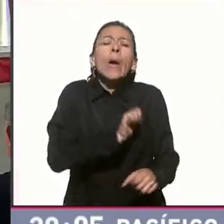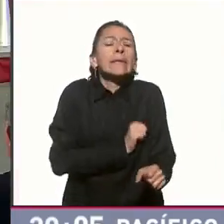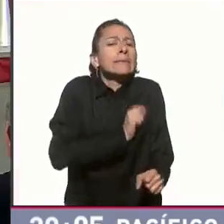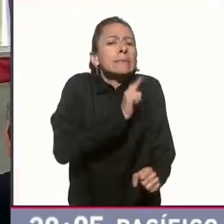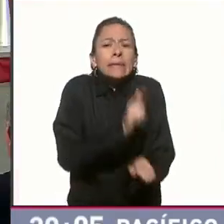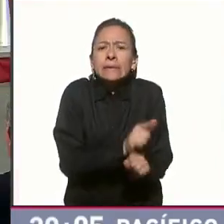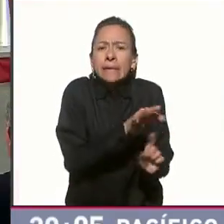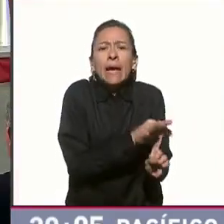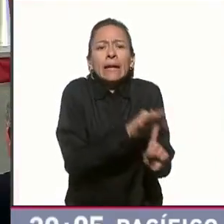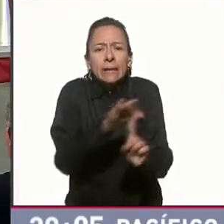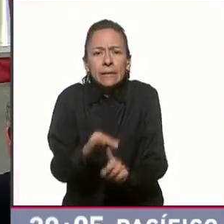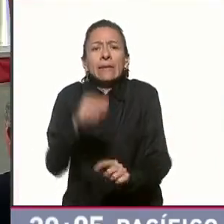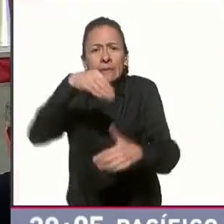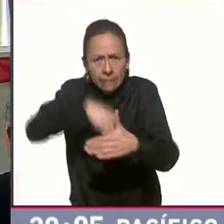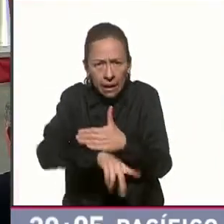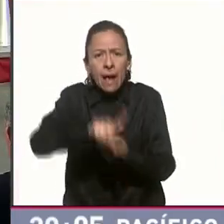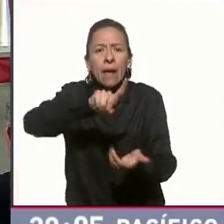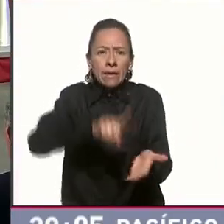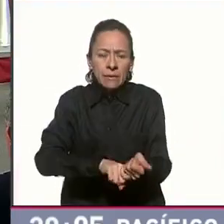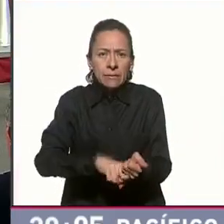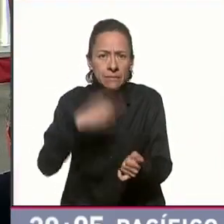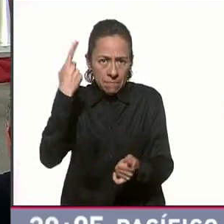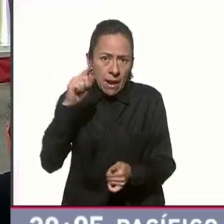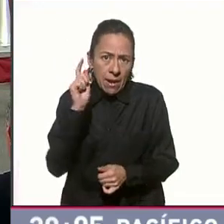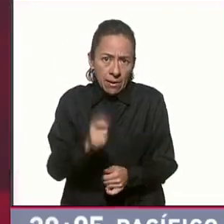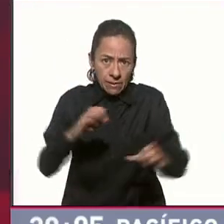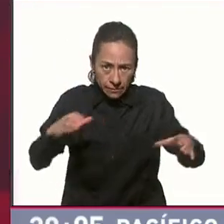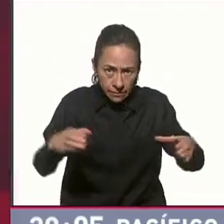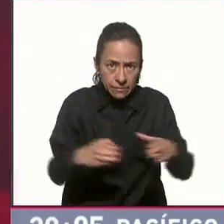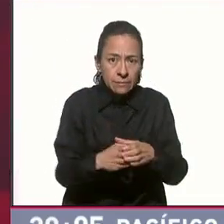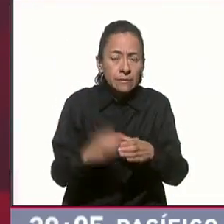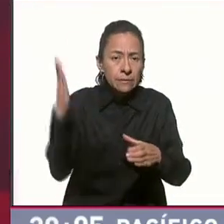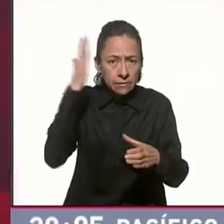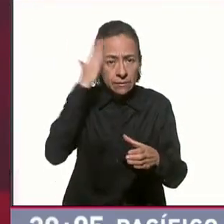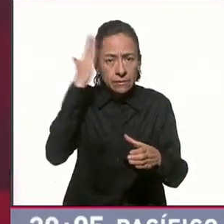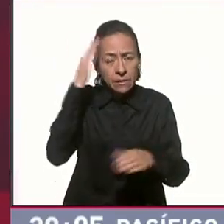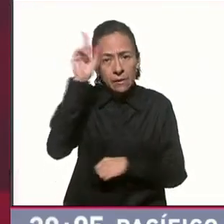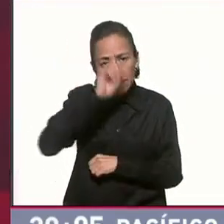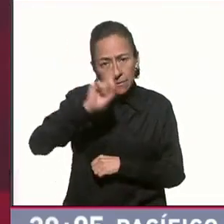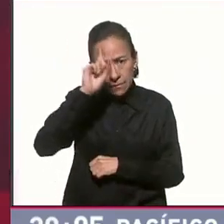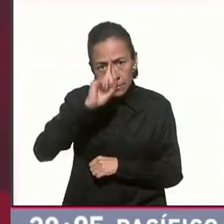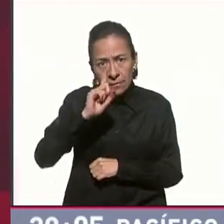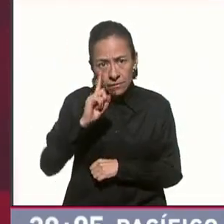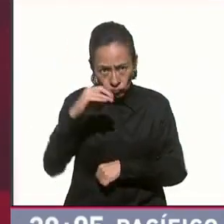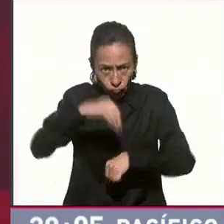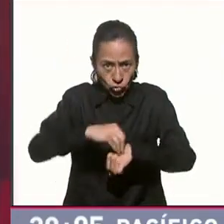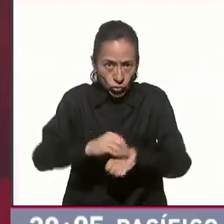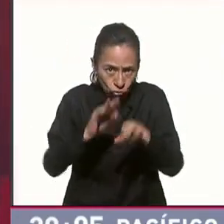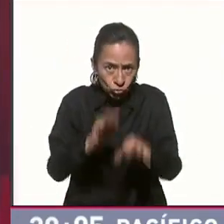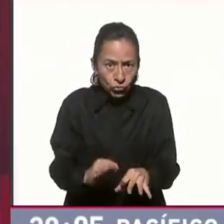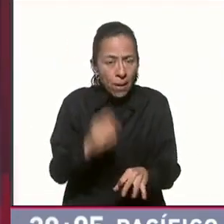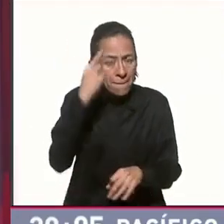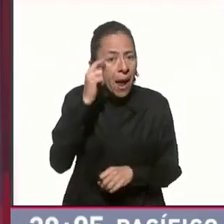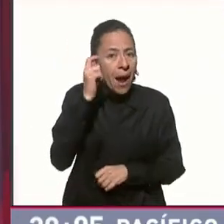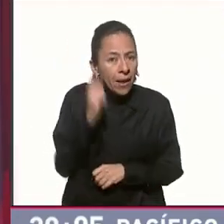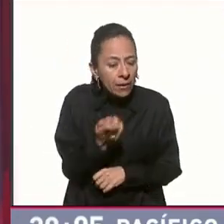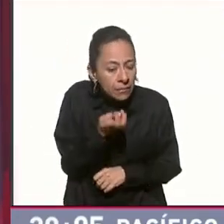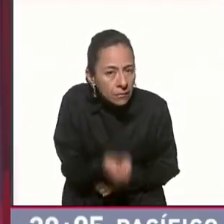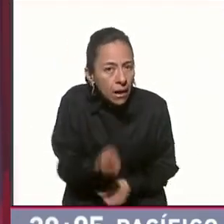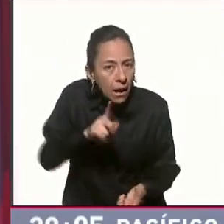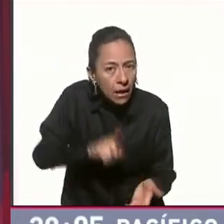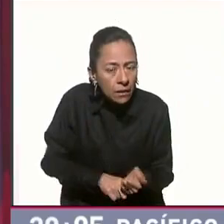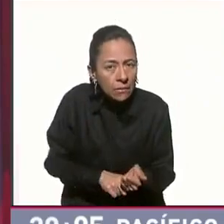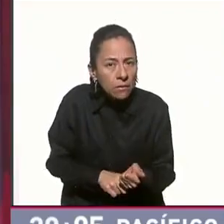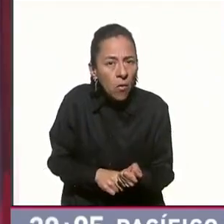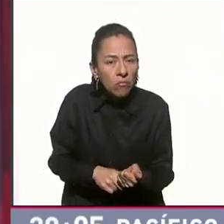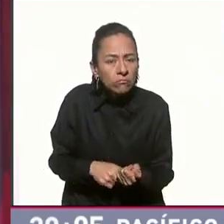Es un consejo para buscar que no se violen los derechos